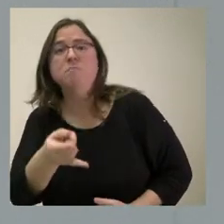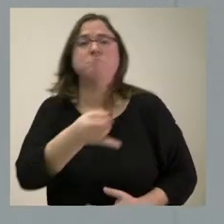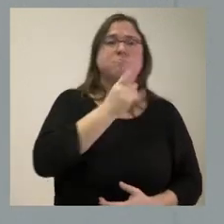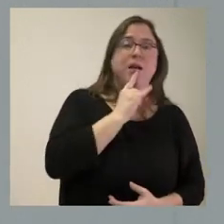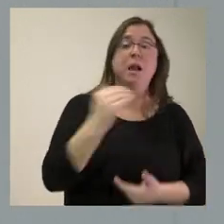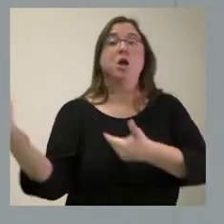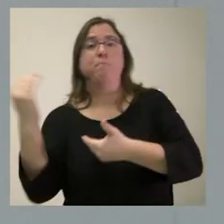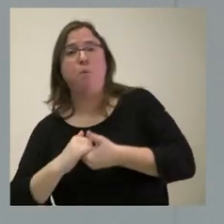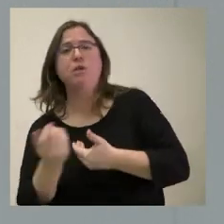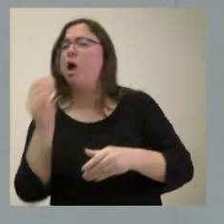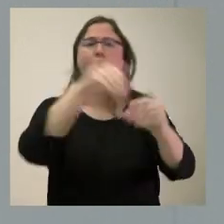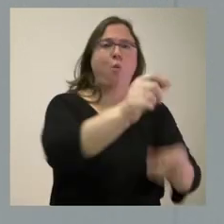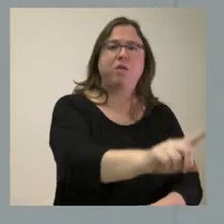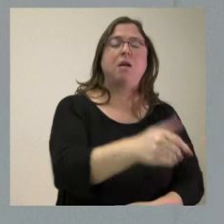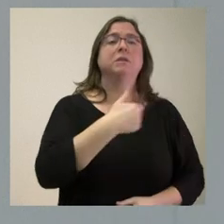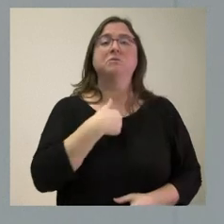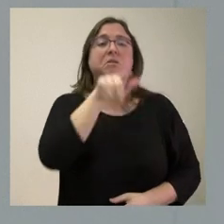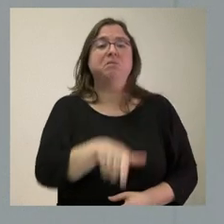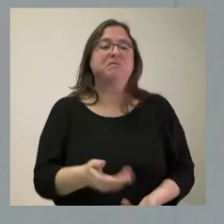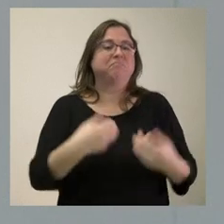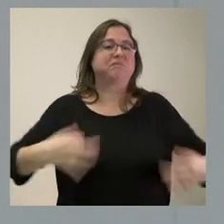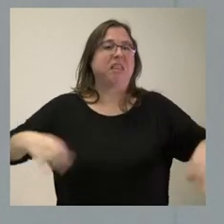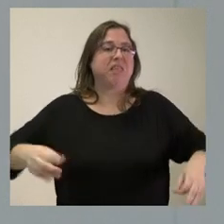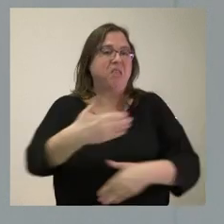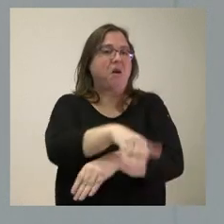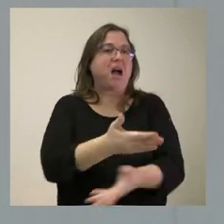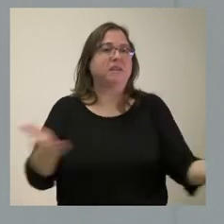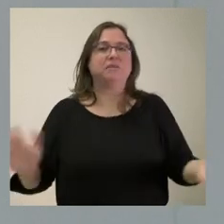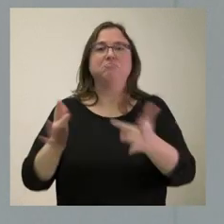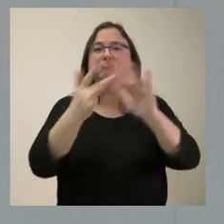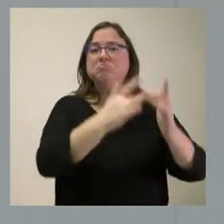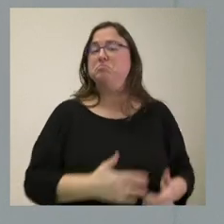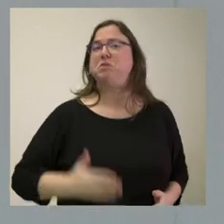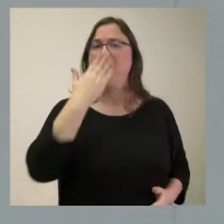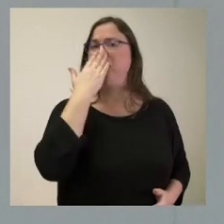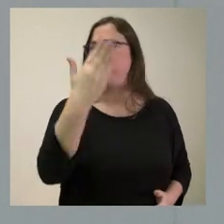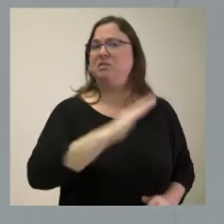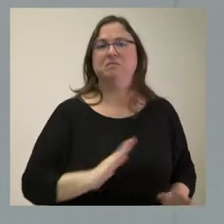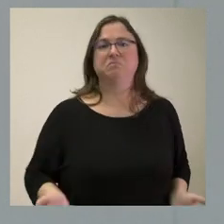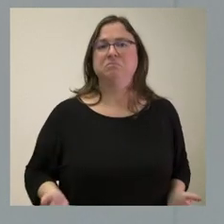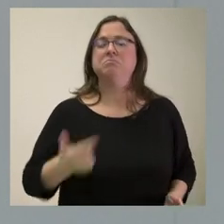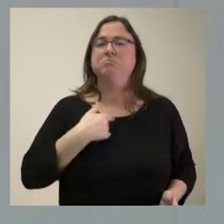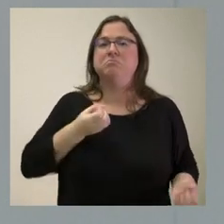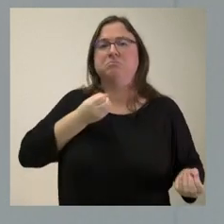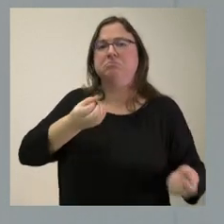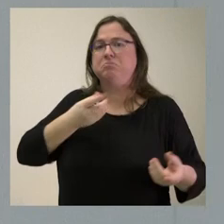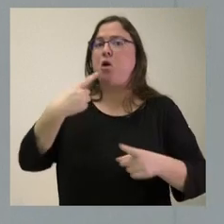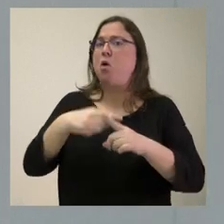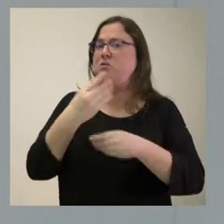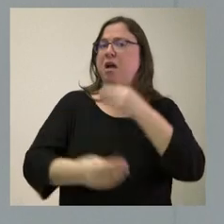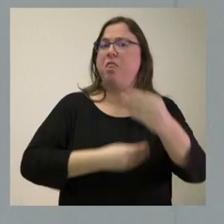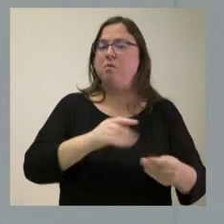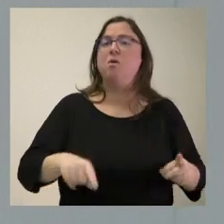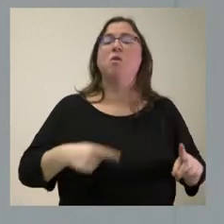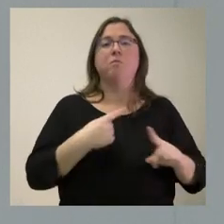y de los que no. Somos gente de la calle, gente sencilla, gente que vamos de frente y dando cuenta de aquello que hacemos y también